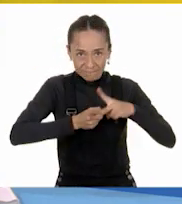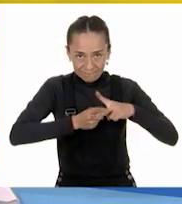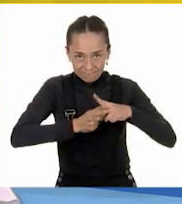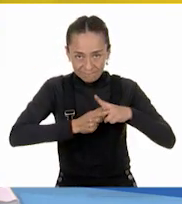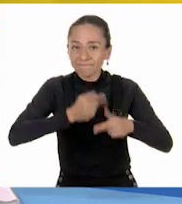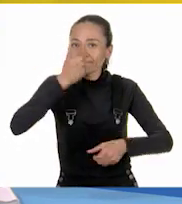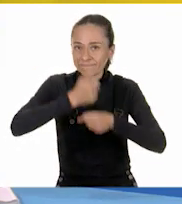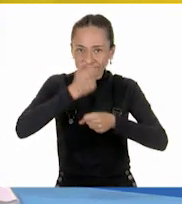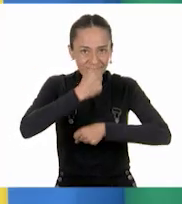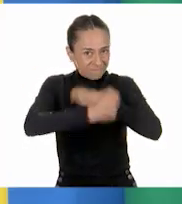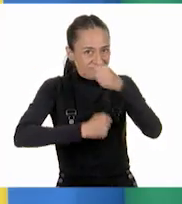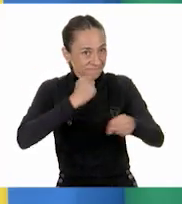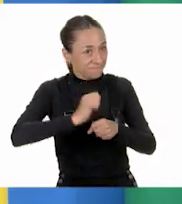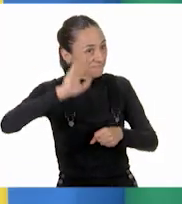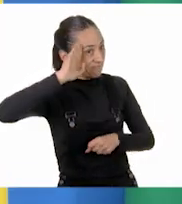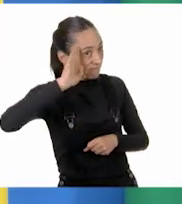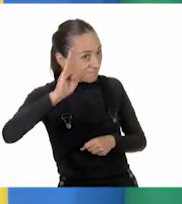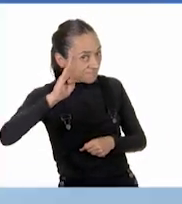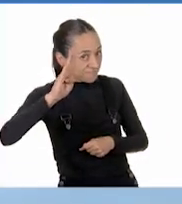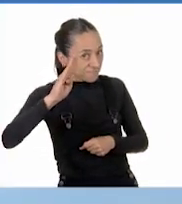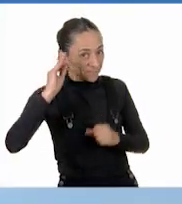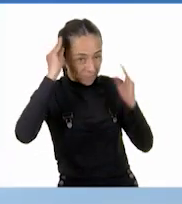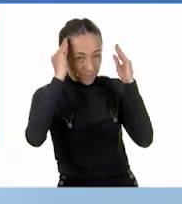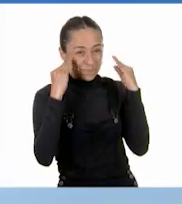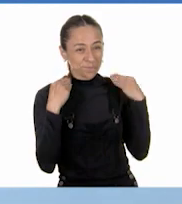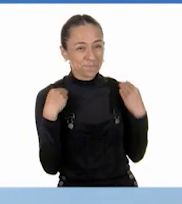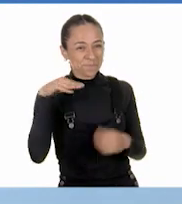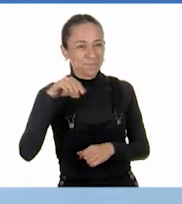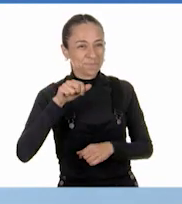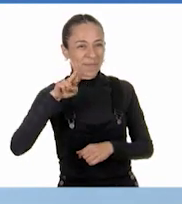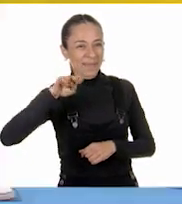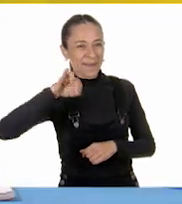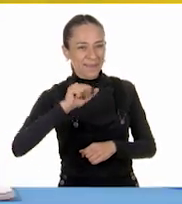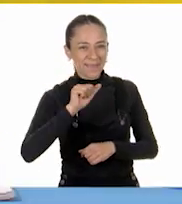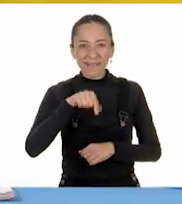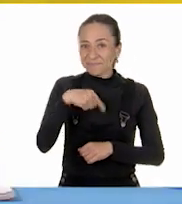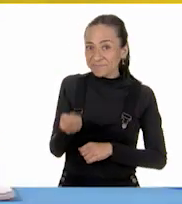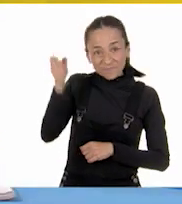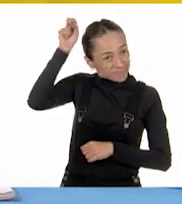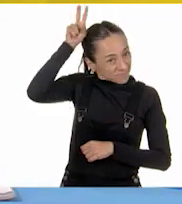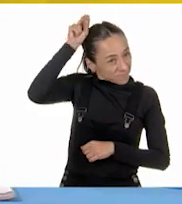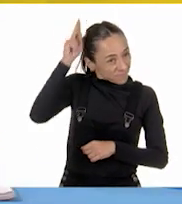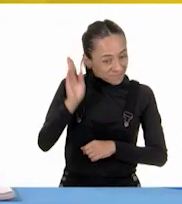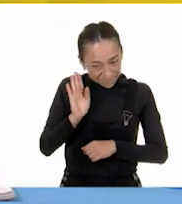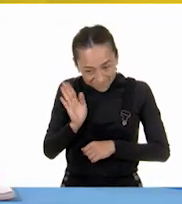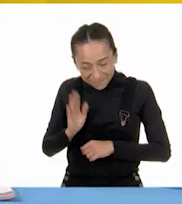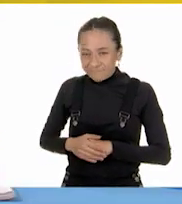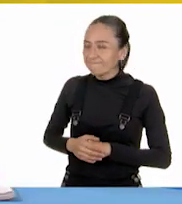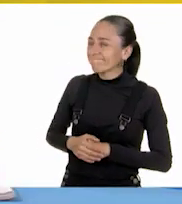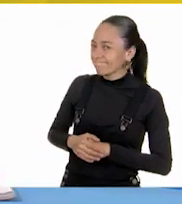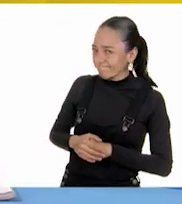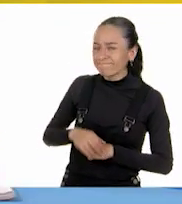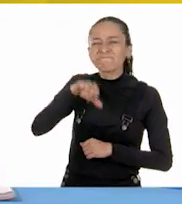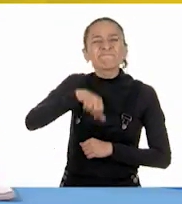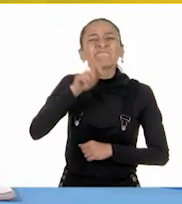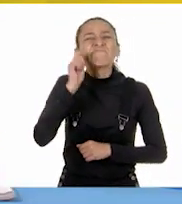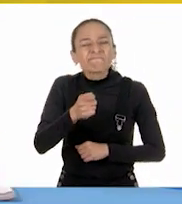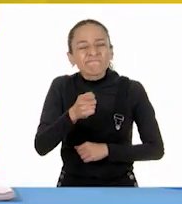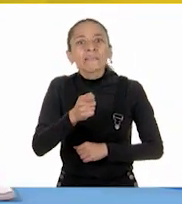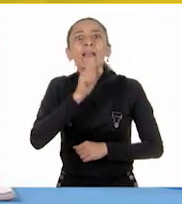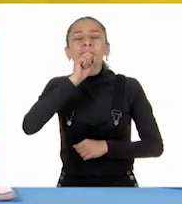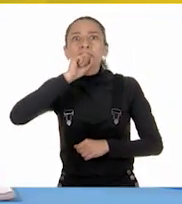grado. Hola María, hola Raúl otra vez. El día de hoy revisaremos las posibilidades de encontrar fracciones.